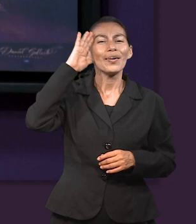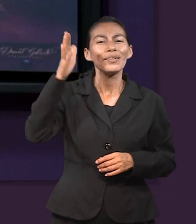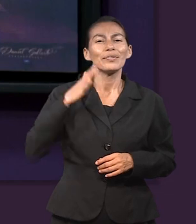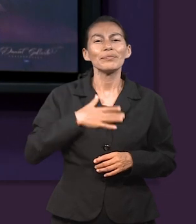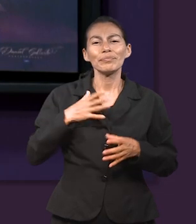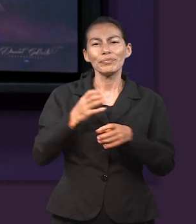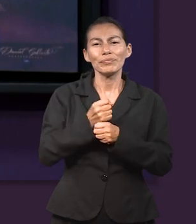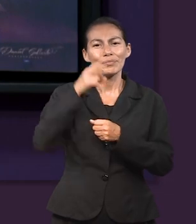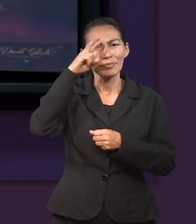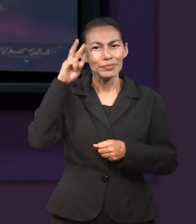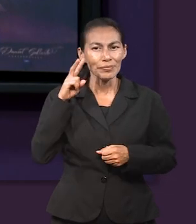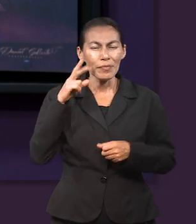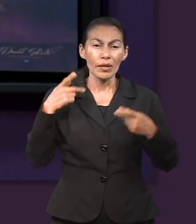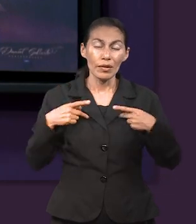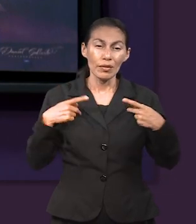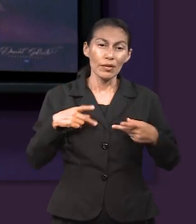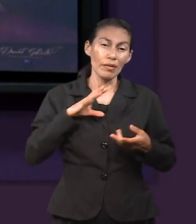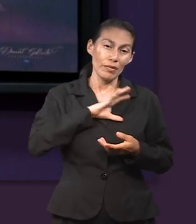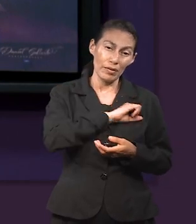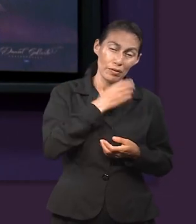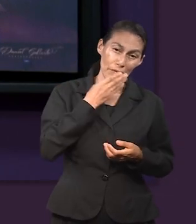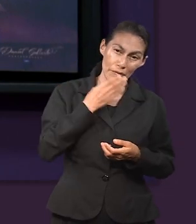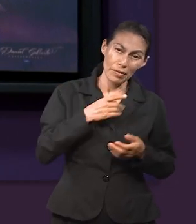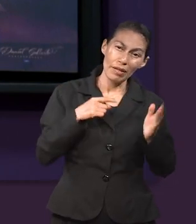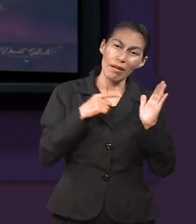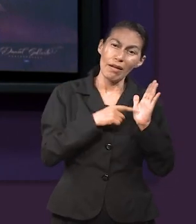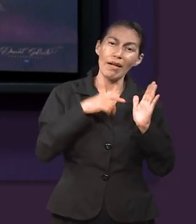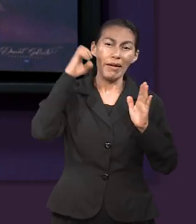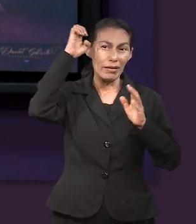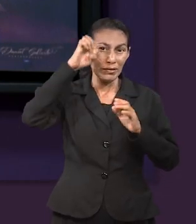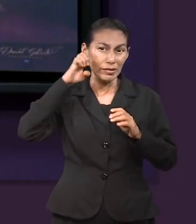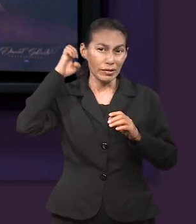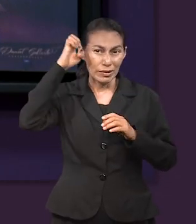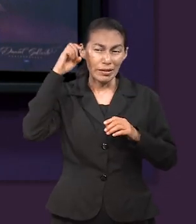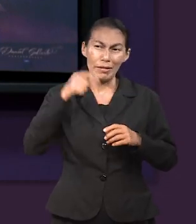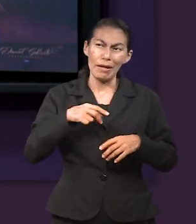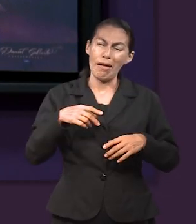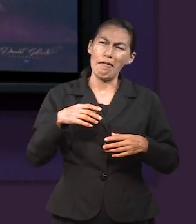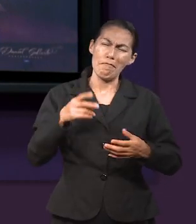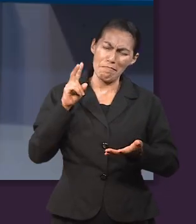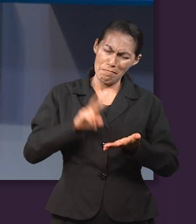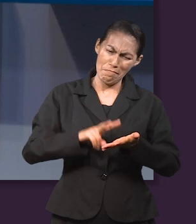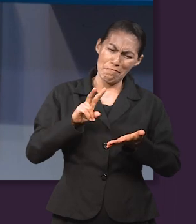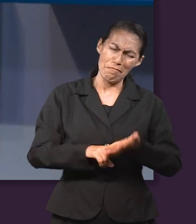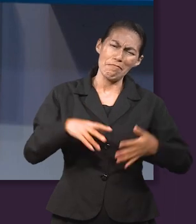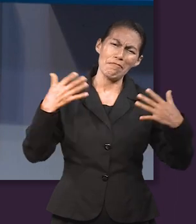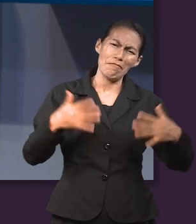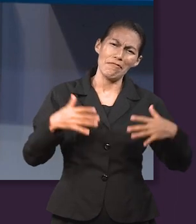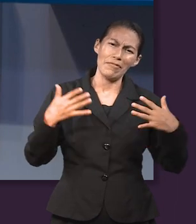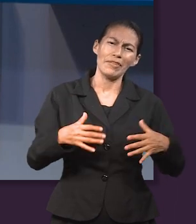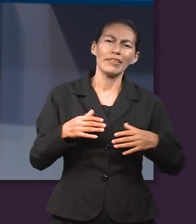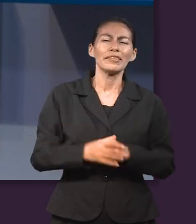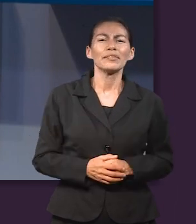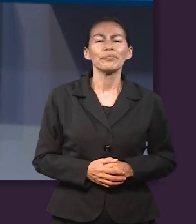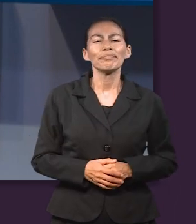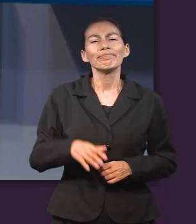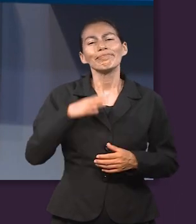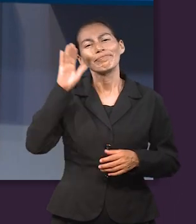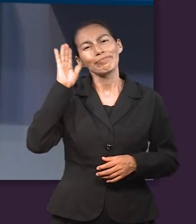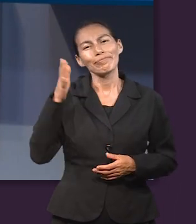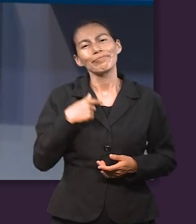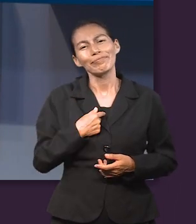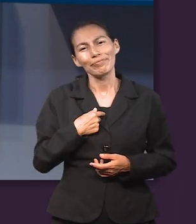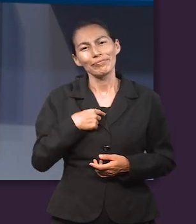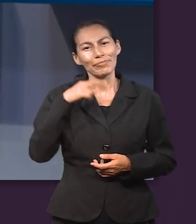Rodríguez, y mi personaje favorito de la Biblia es Esther, por la valentía que tuvo. Y bueno, yo soy Uriel, y mi personaje